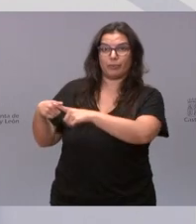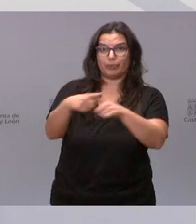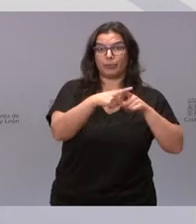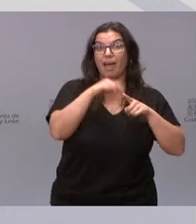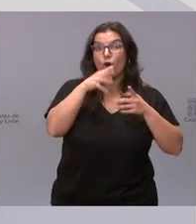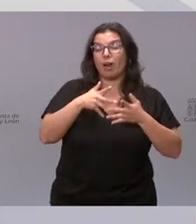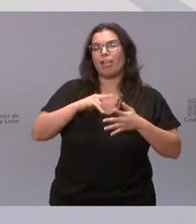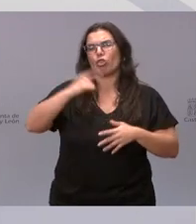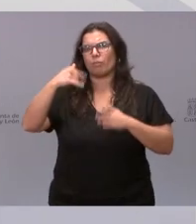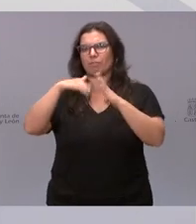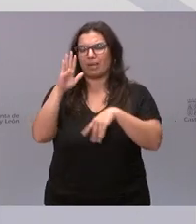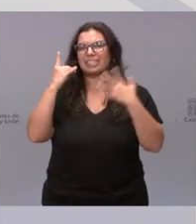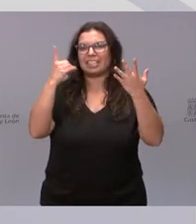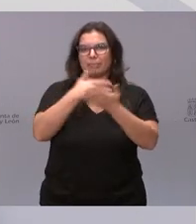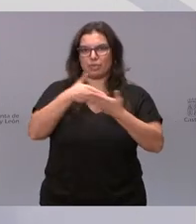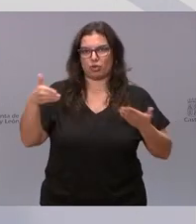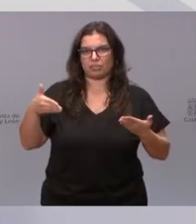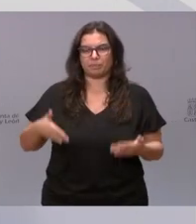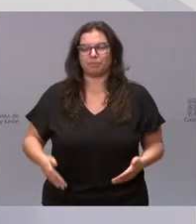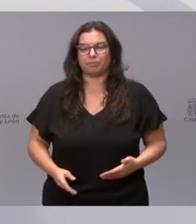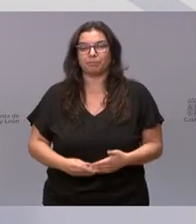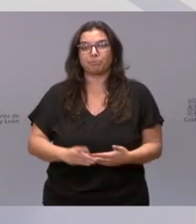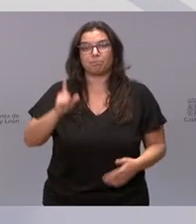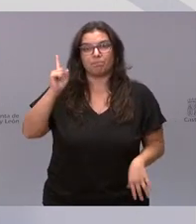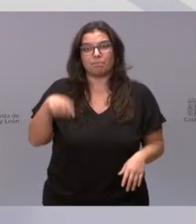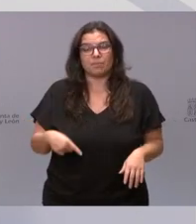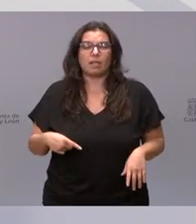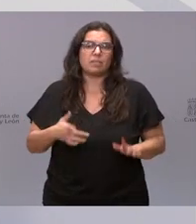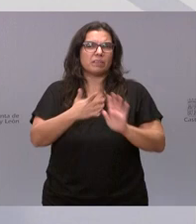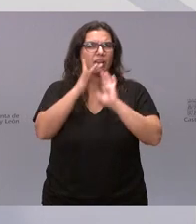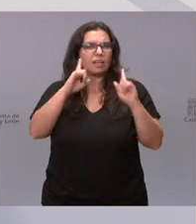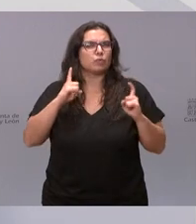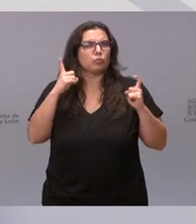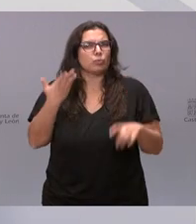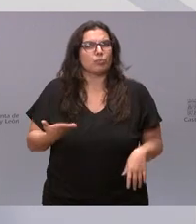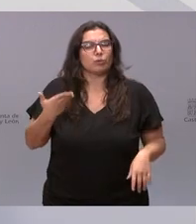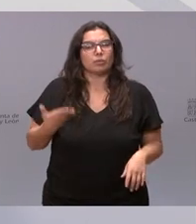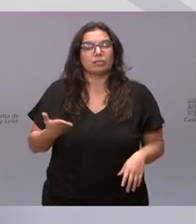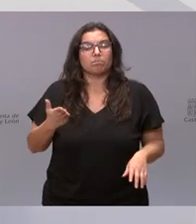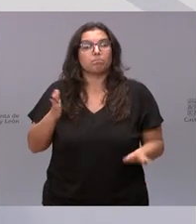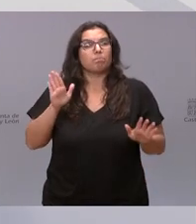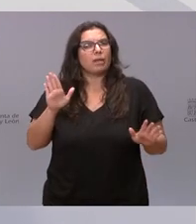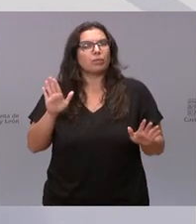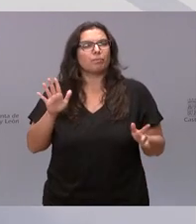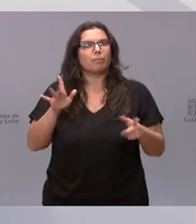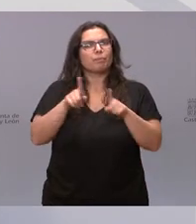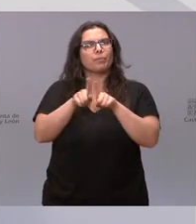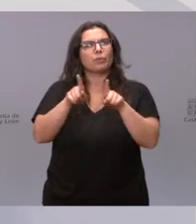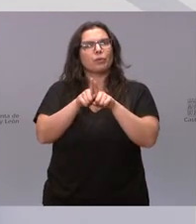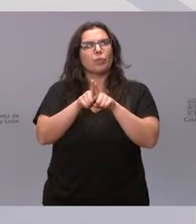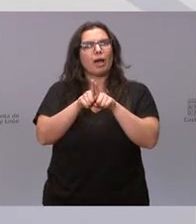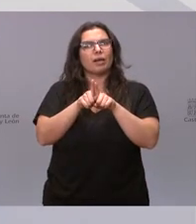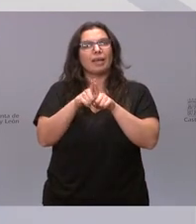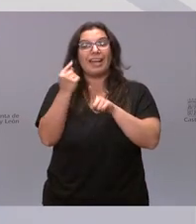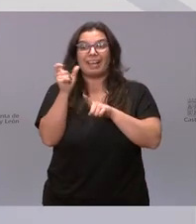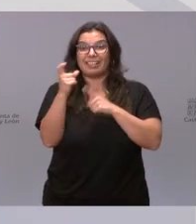millones. Esto también es un esfuerzo importante, pero es una cantidad inicial.